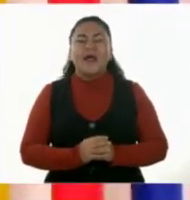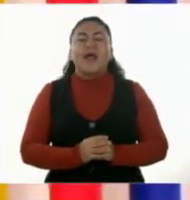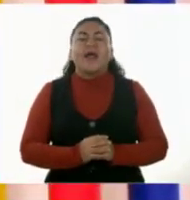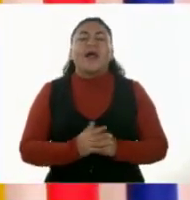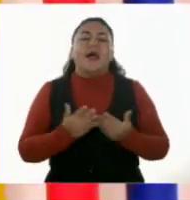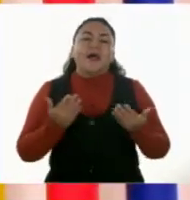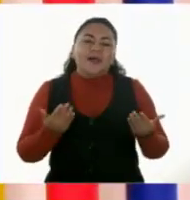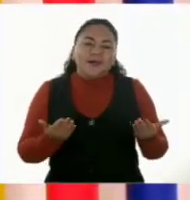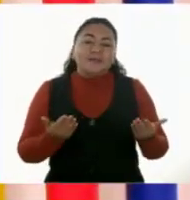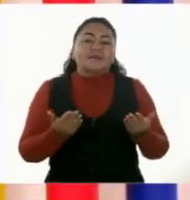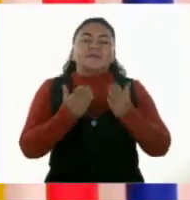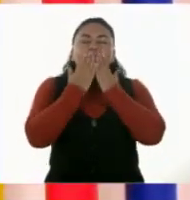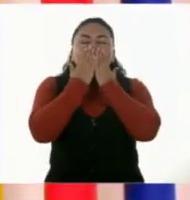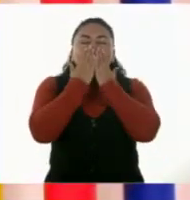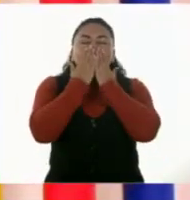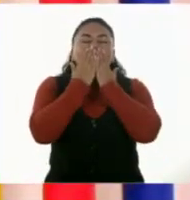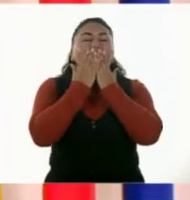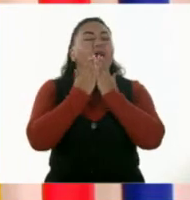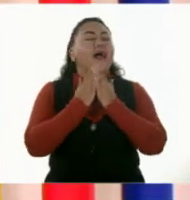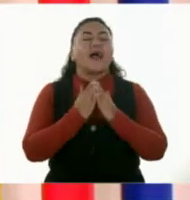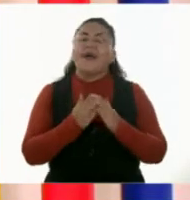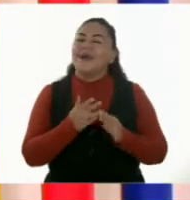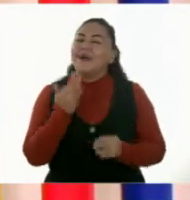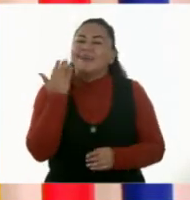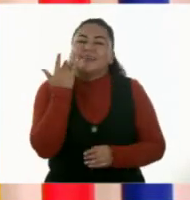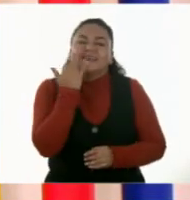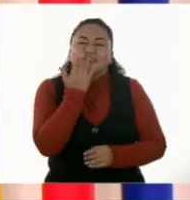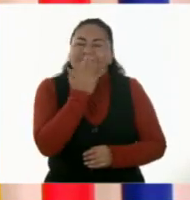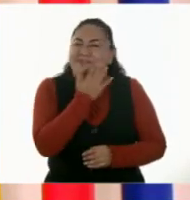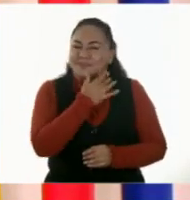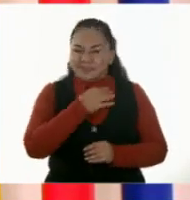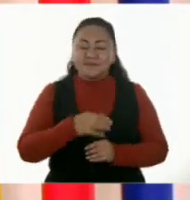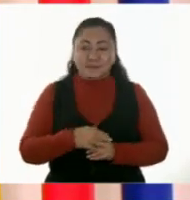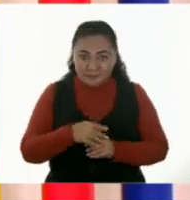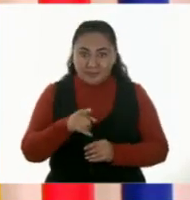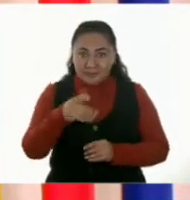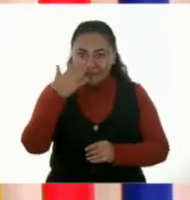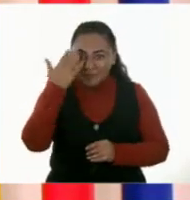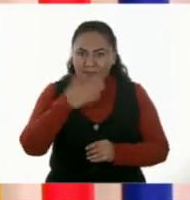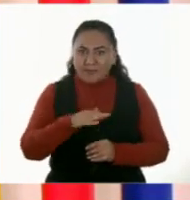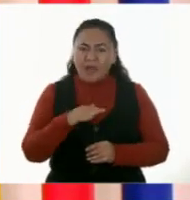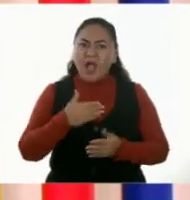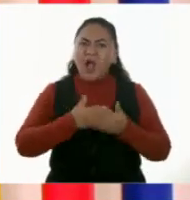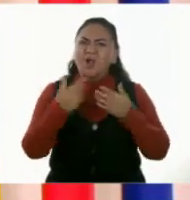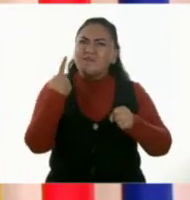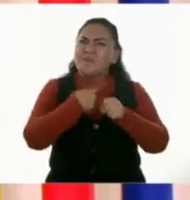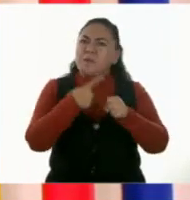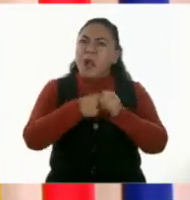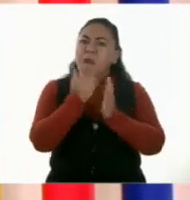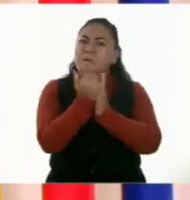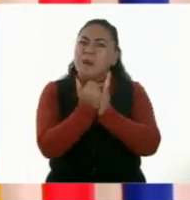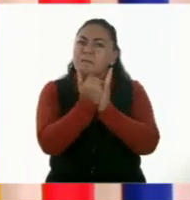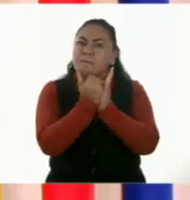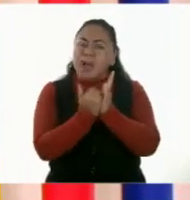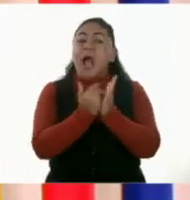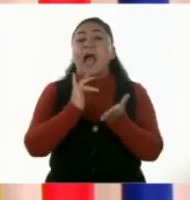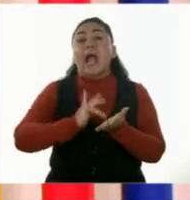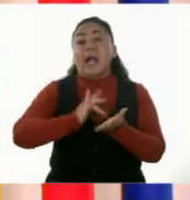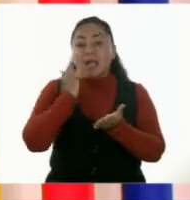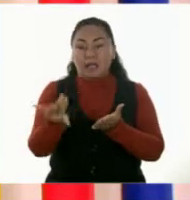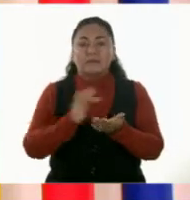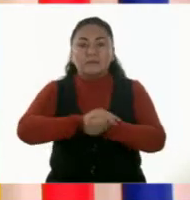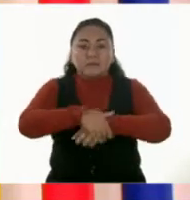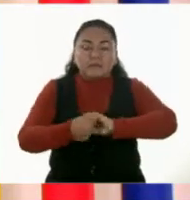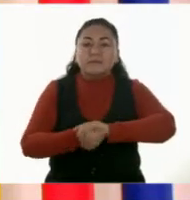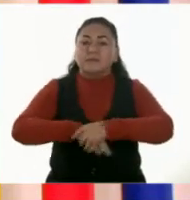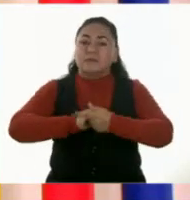Además, quedan oliendo maravillosamente bien. ¿Te has dado cuenta que cada vez hay menos enfermedades? Eso tiene que ver con el correcto lavado